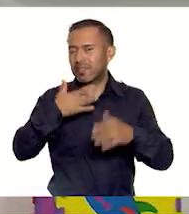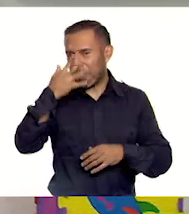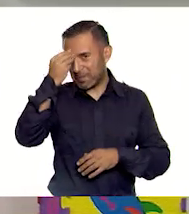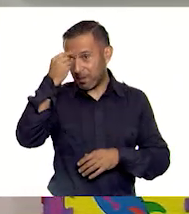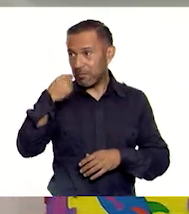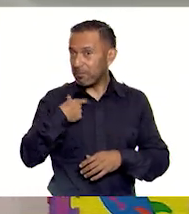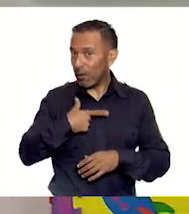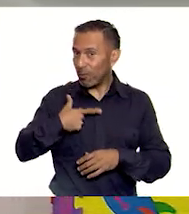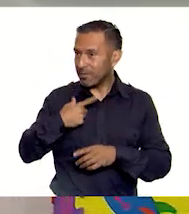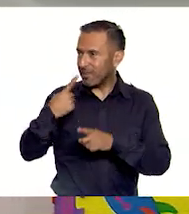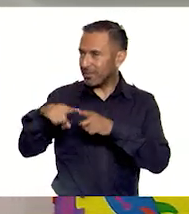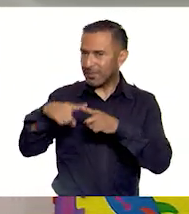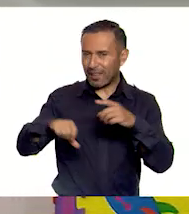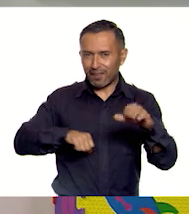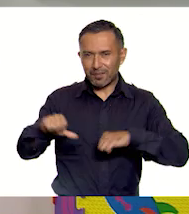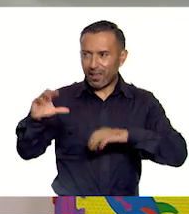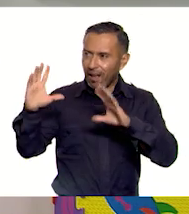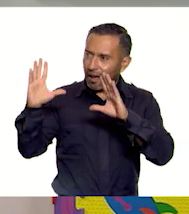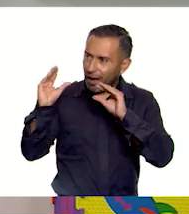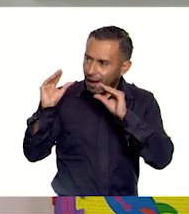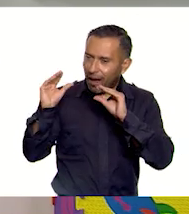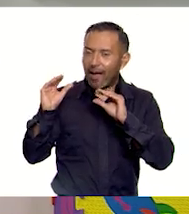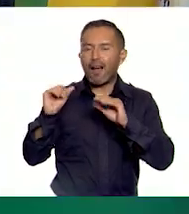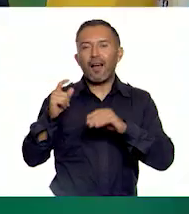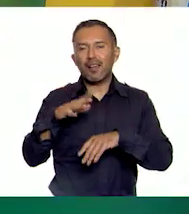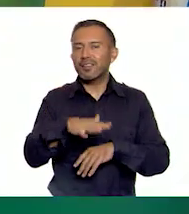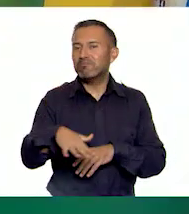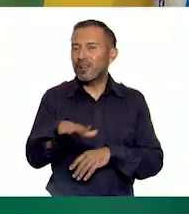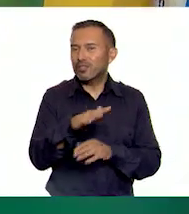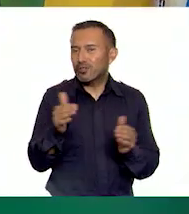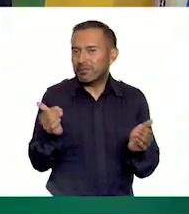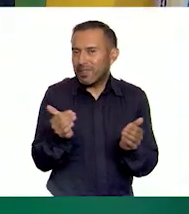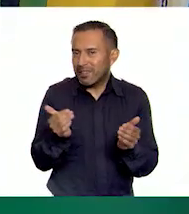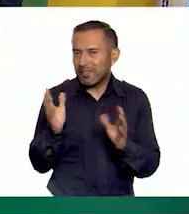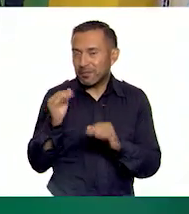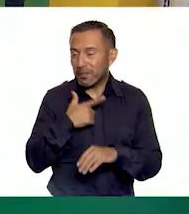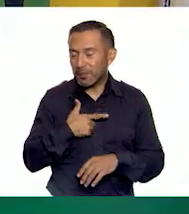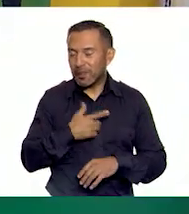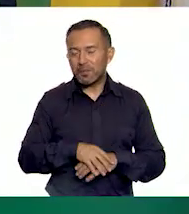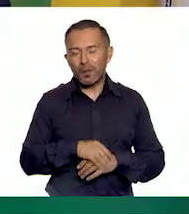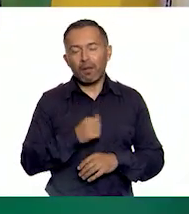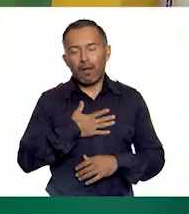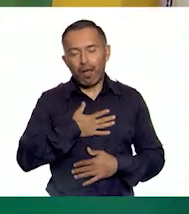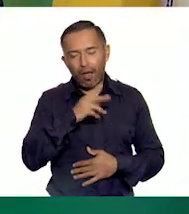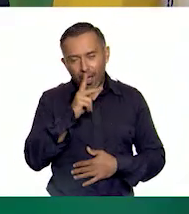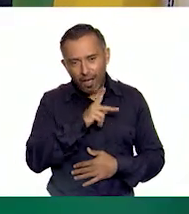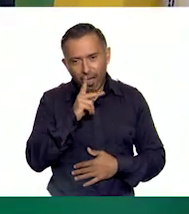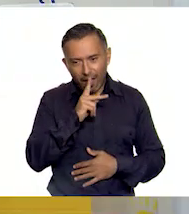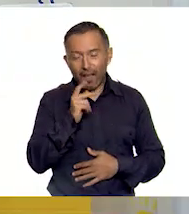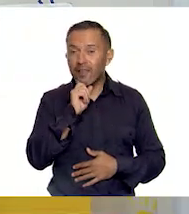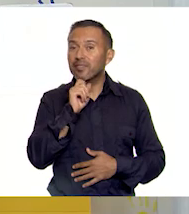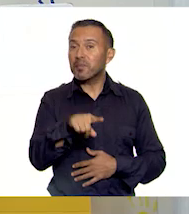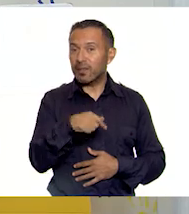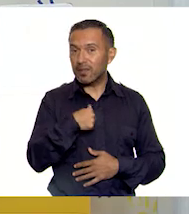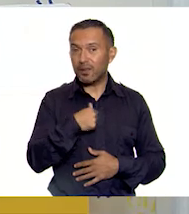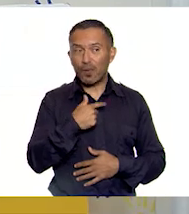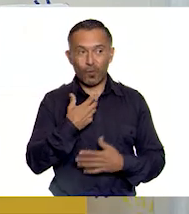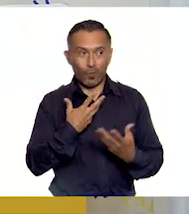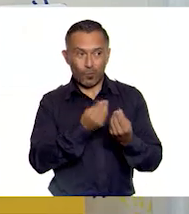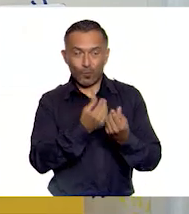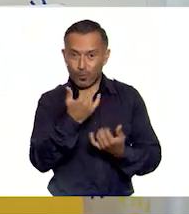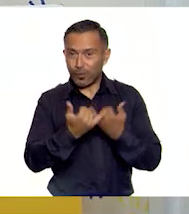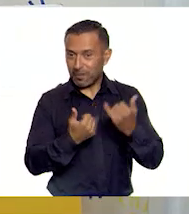enseñe muchas más actividades para hacer en espacios pequeños. Deja, respira un poco. bueno, debo de decir que a mí también me gustó mucho jugar contigo.